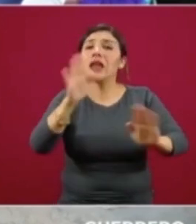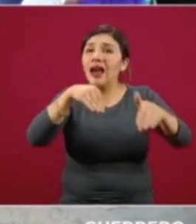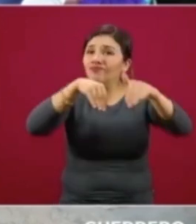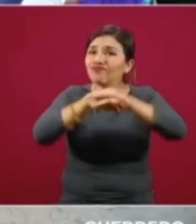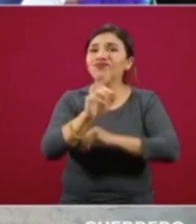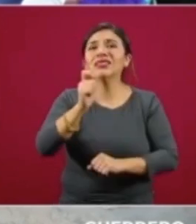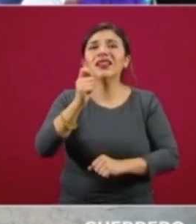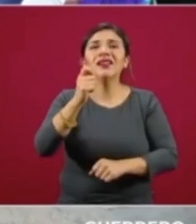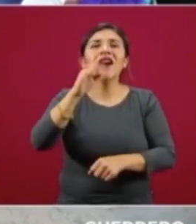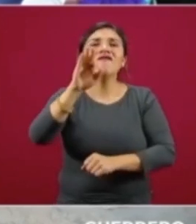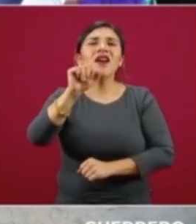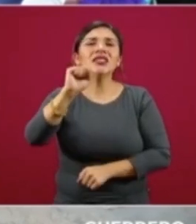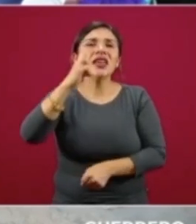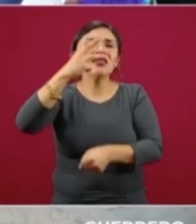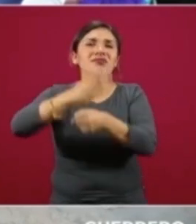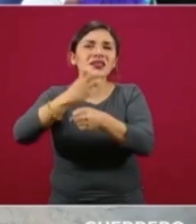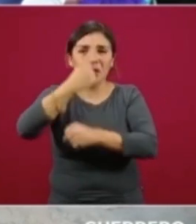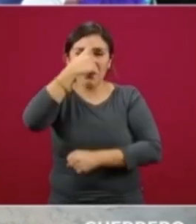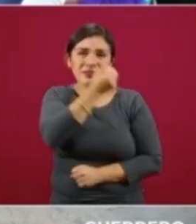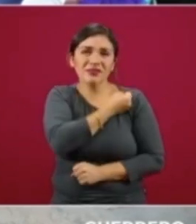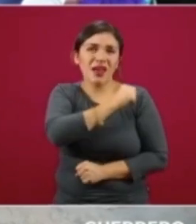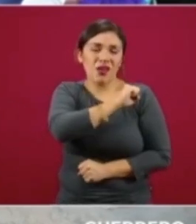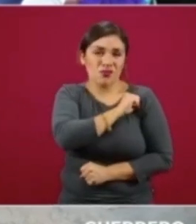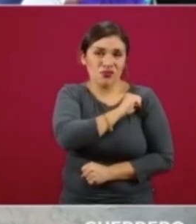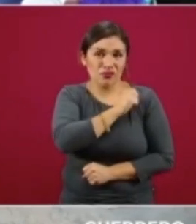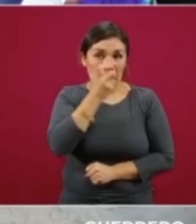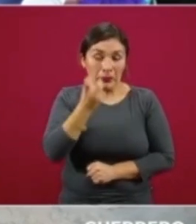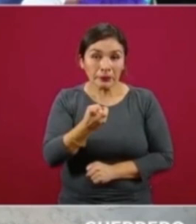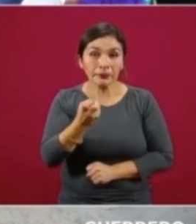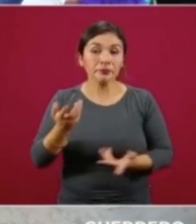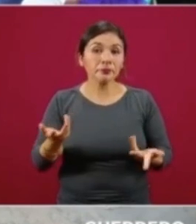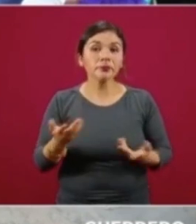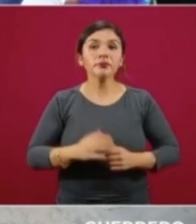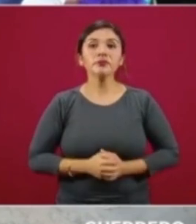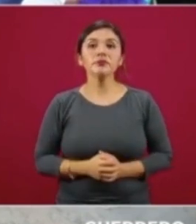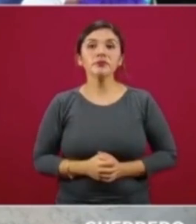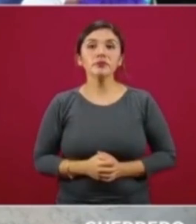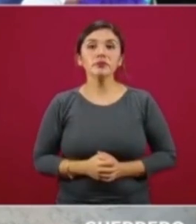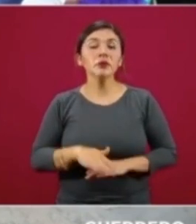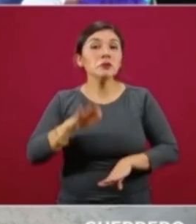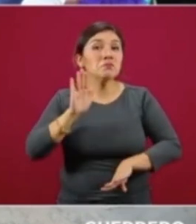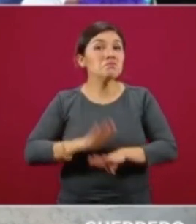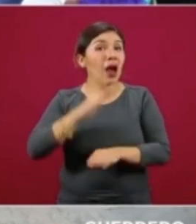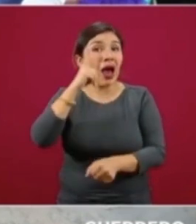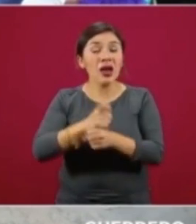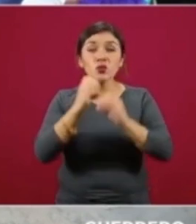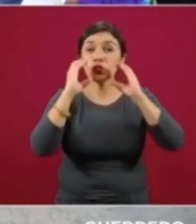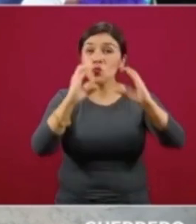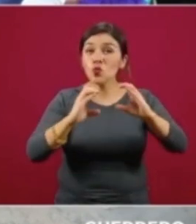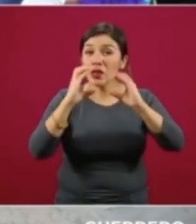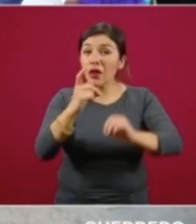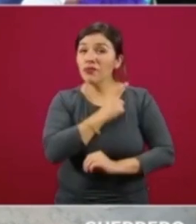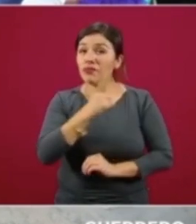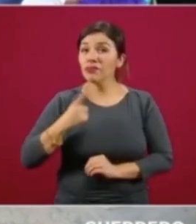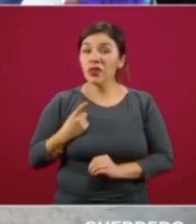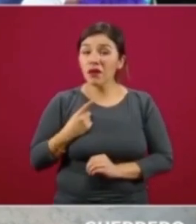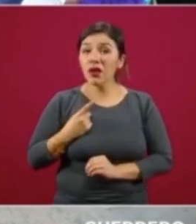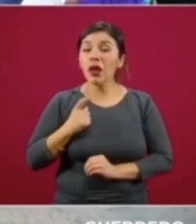fase 3 de la emergencia sanitaria. Porque el mayor cuidado que deberíamos tener